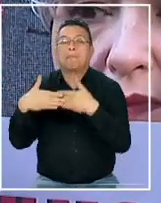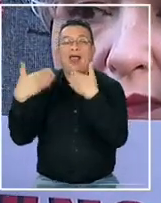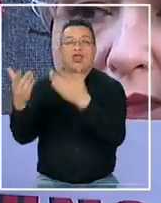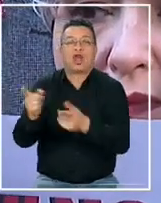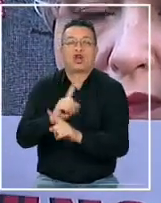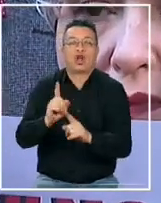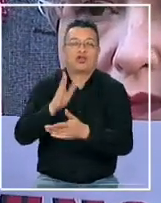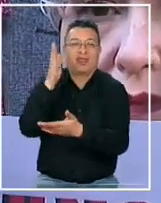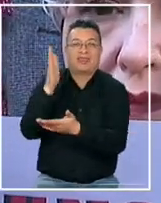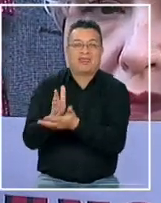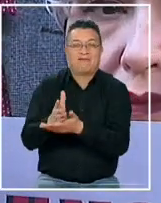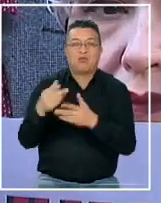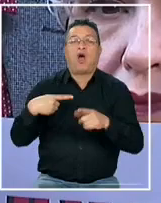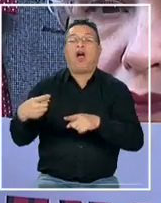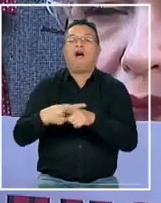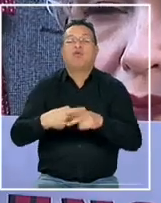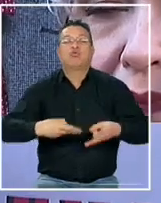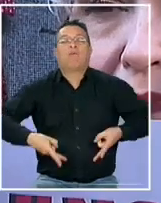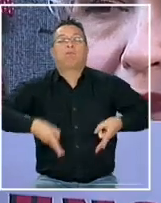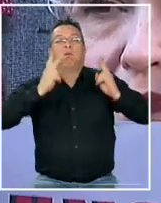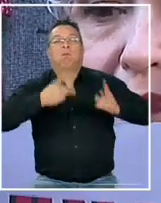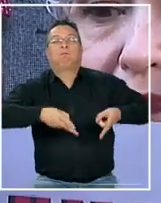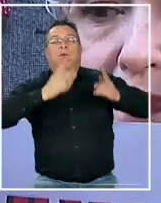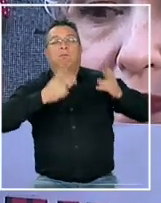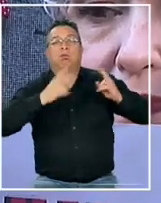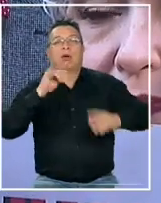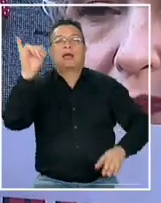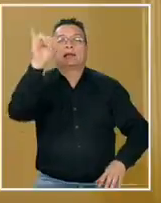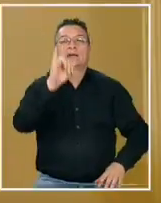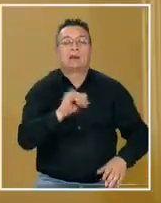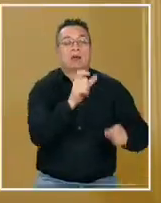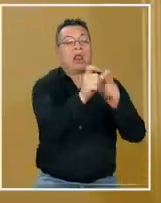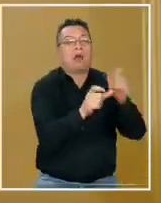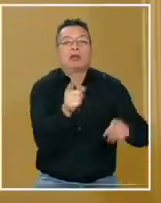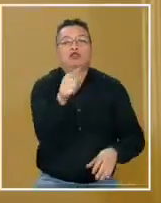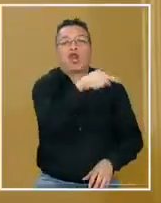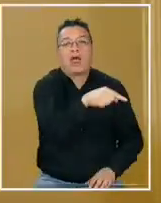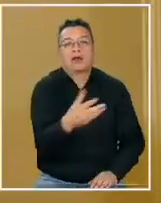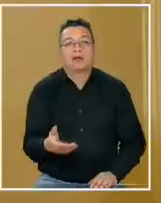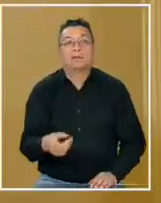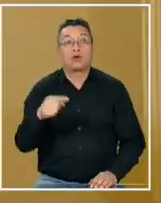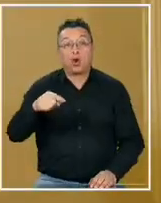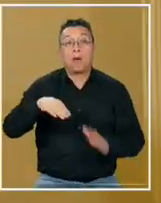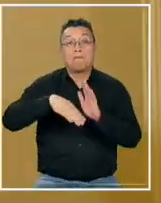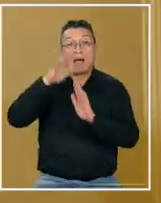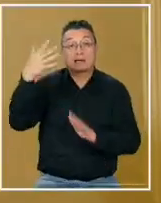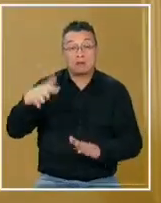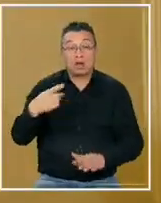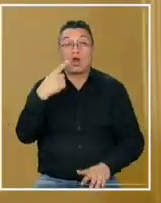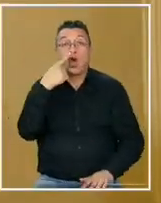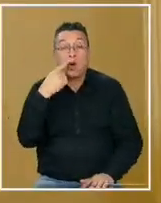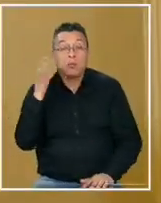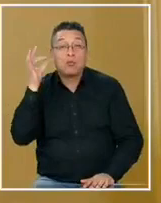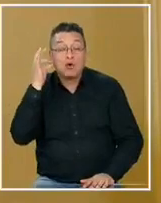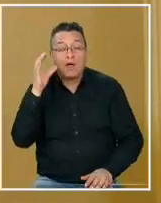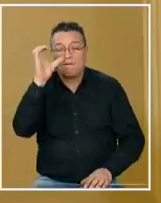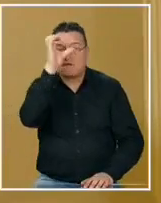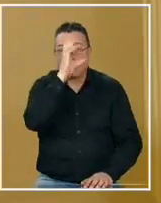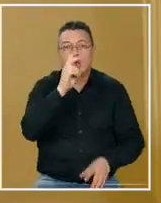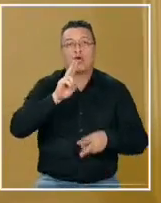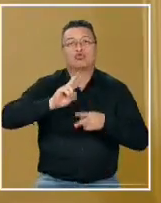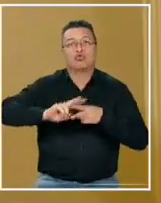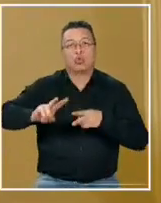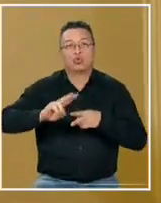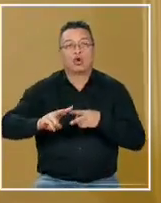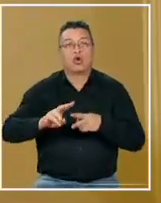indebido que legitima los abusos de las ISAPRES frente al pueblo chileno. Hoy lo que importa a hombres y mujeres es que busquemos soluciones